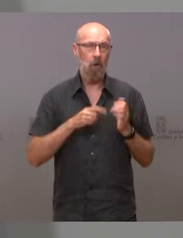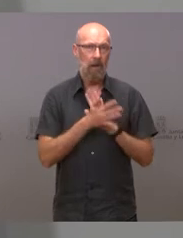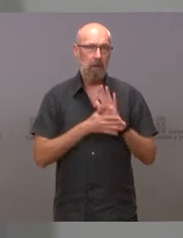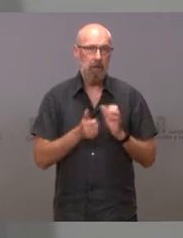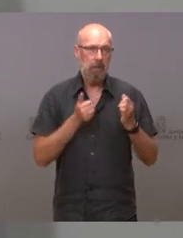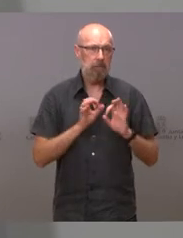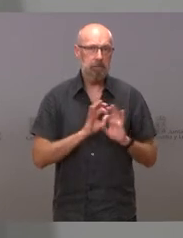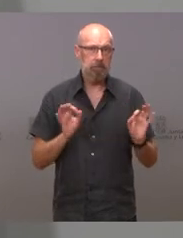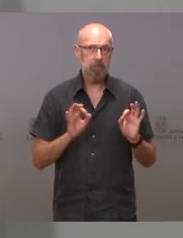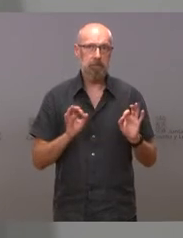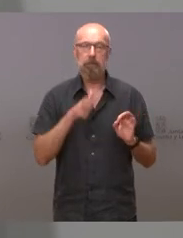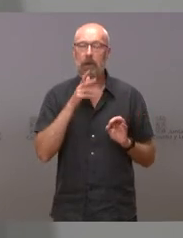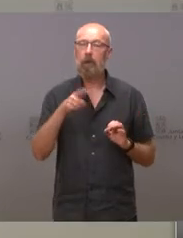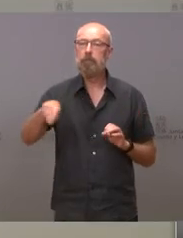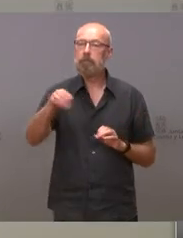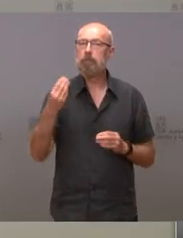Quedo a su disposición.